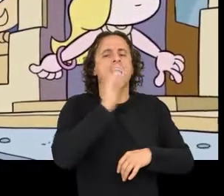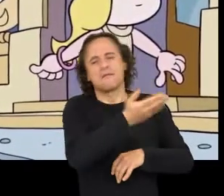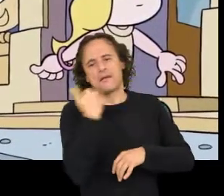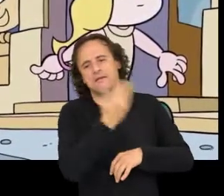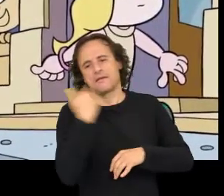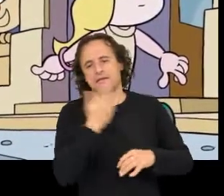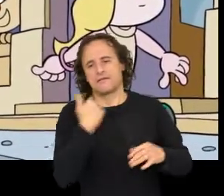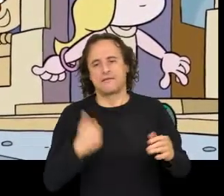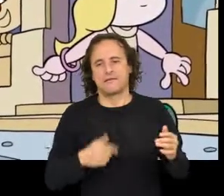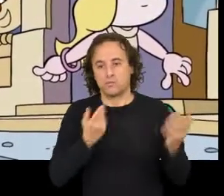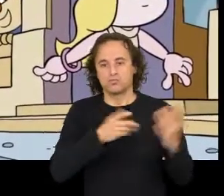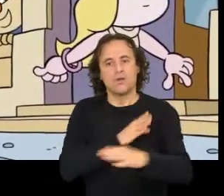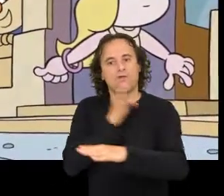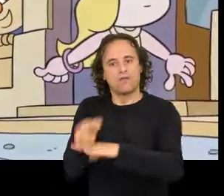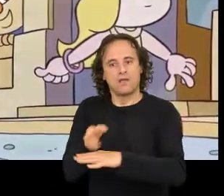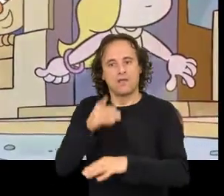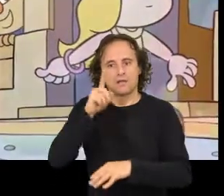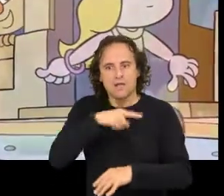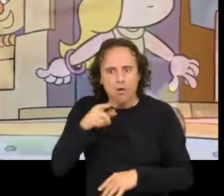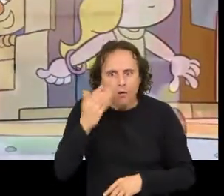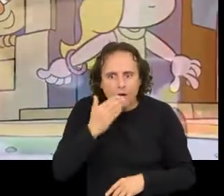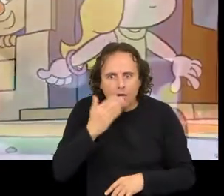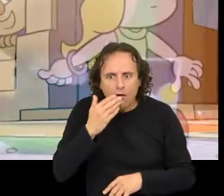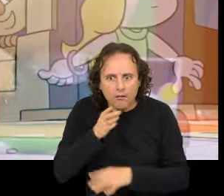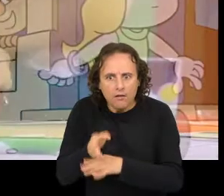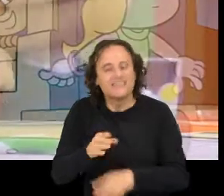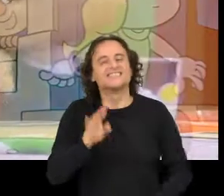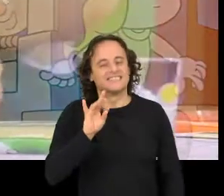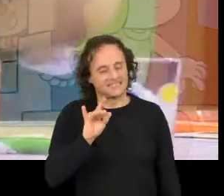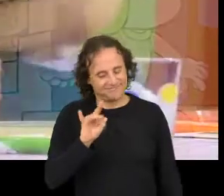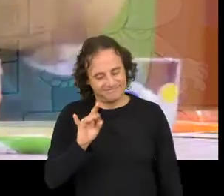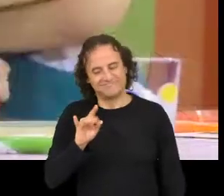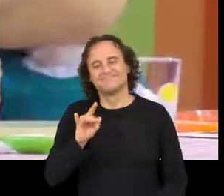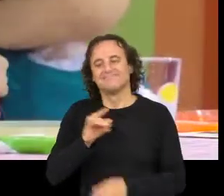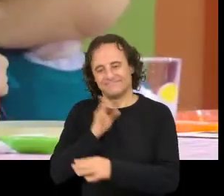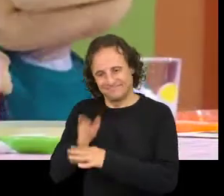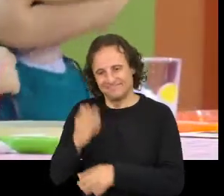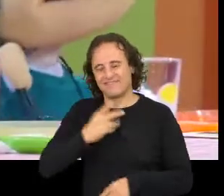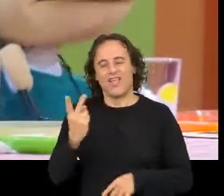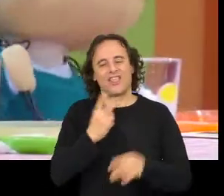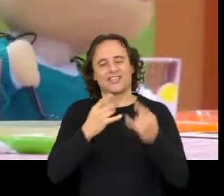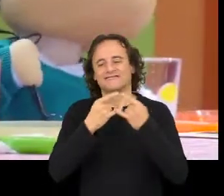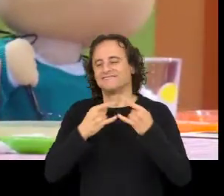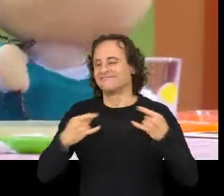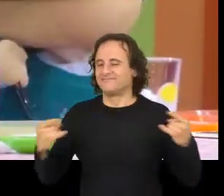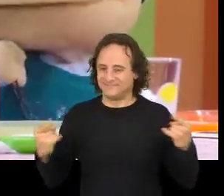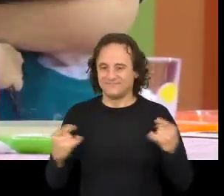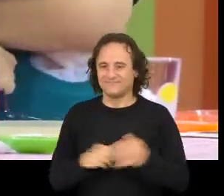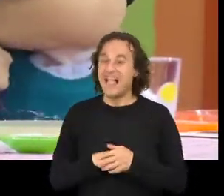E han subiu á escola do neno Ai, subí Porque estaban os dos namorados